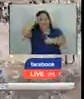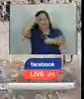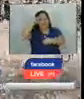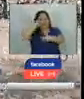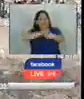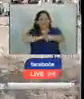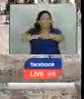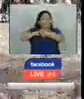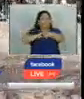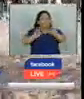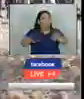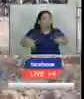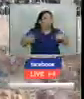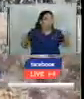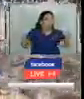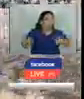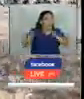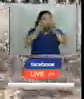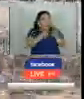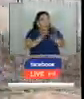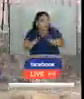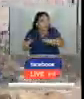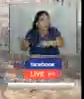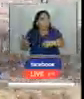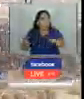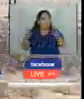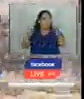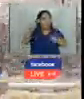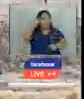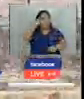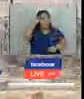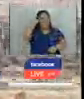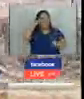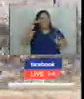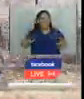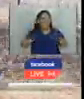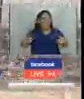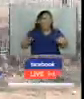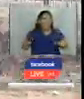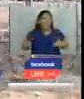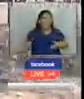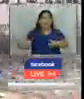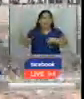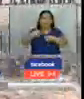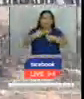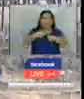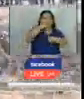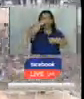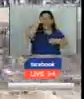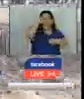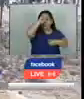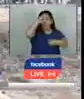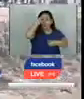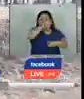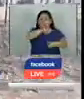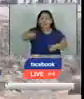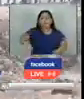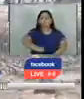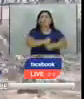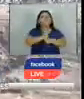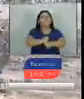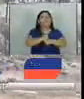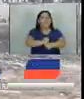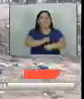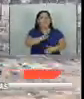en cuanto a planes y programas estratégicos esto con el objetivo de poderlos reinsertar y sobre todo garantizar la